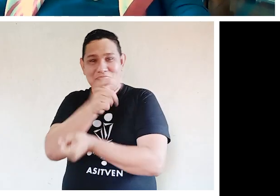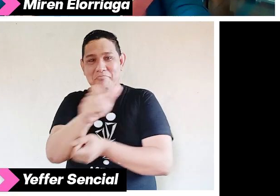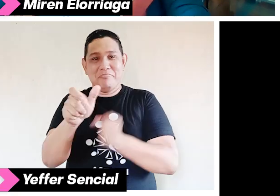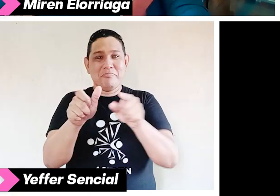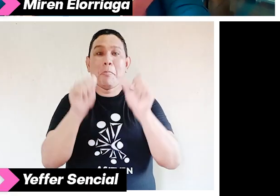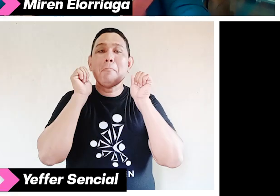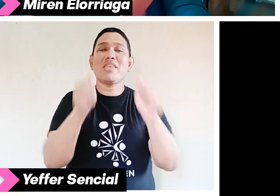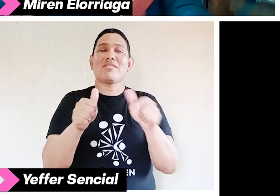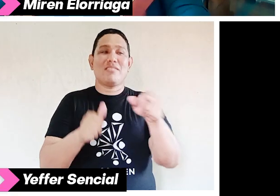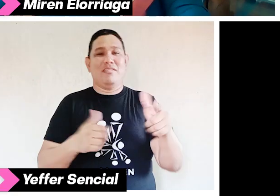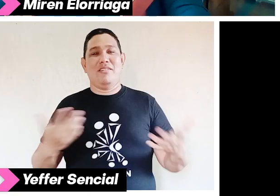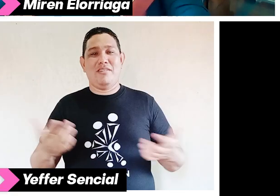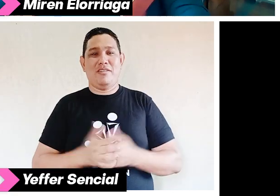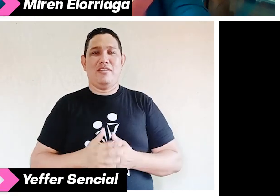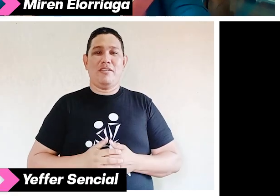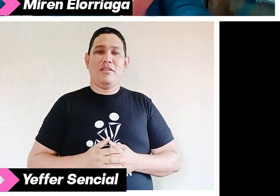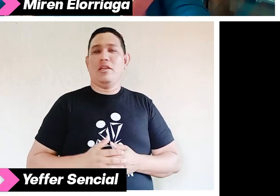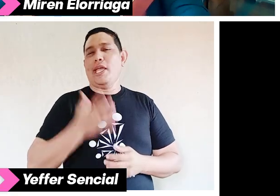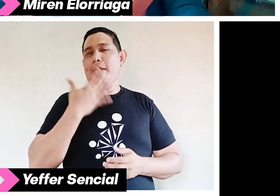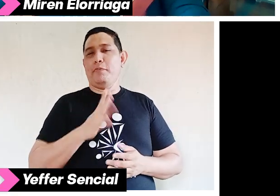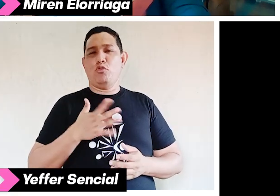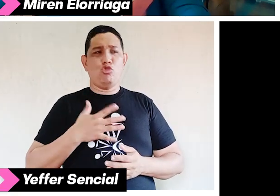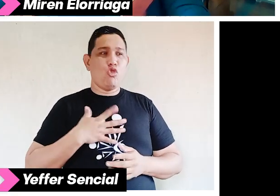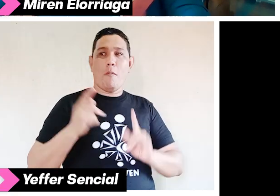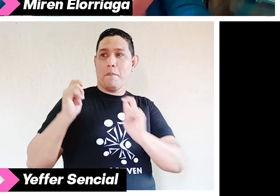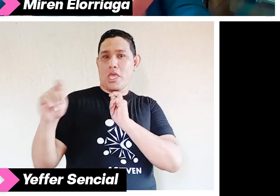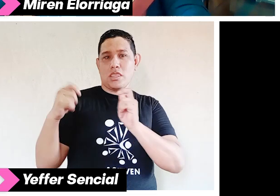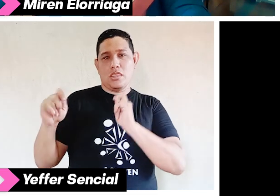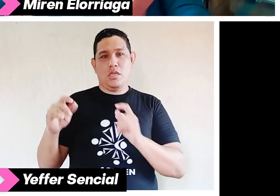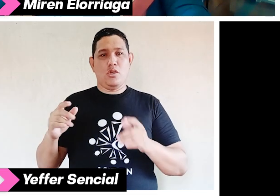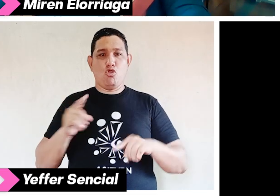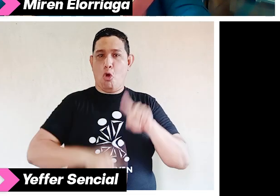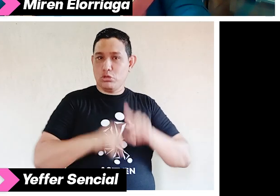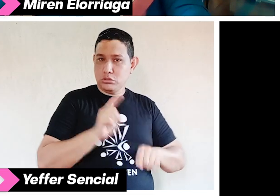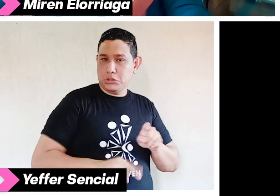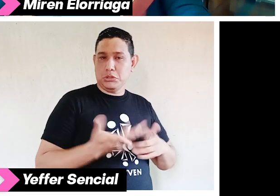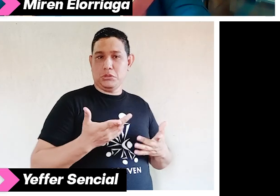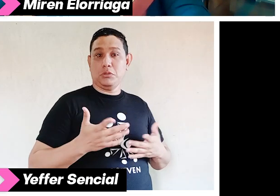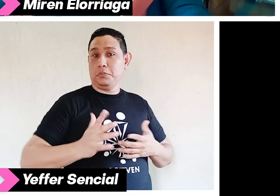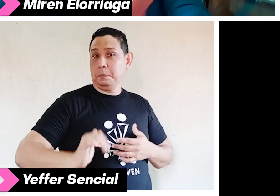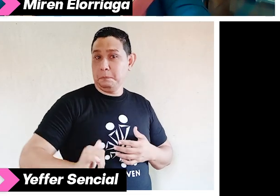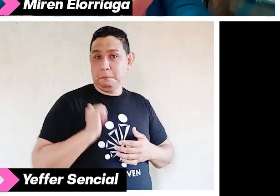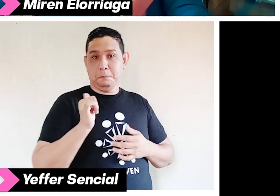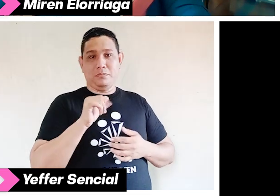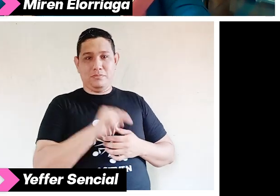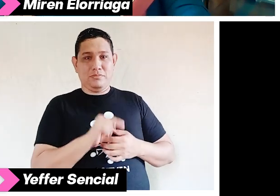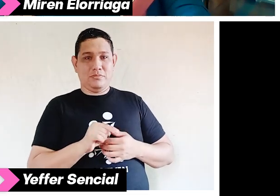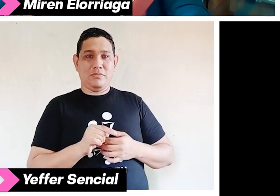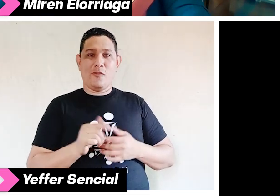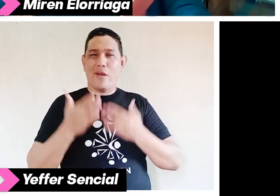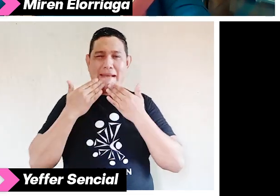iniciado sus emprendimientos como marcas personales, pues pueden considerar que hay una